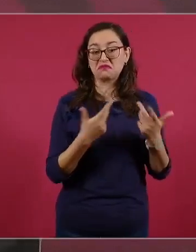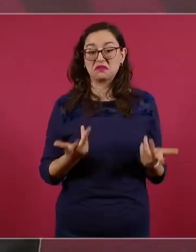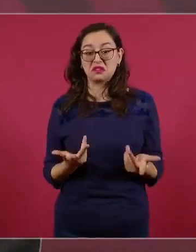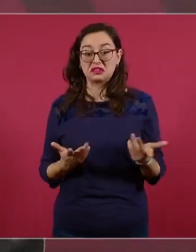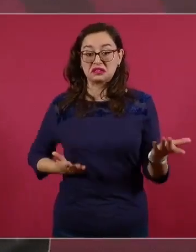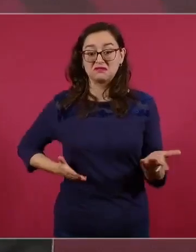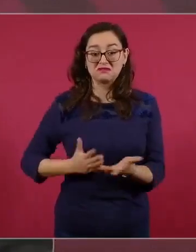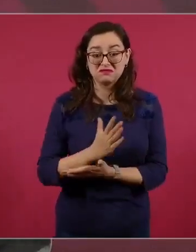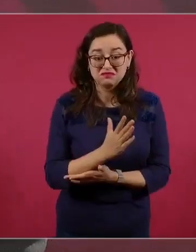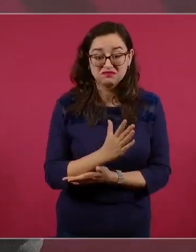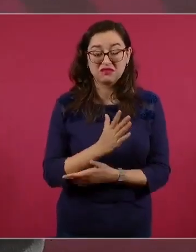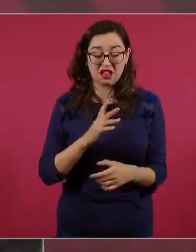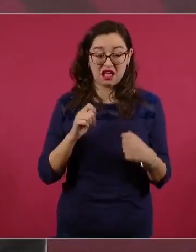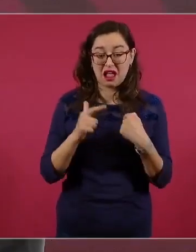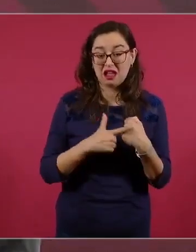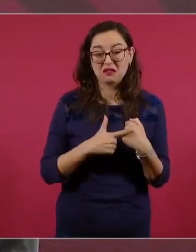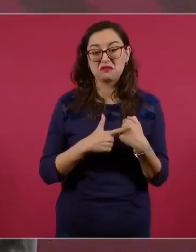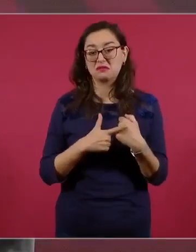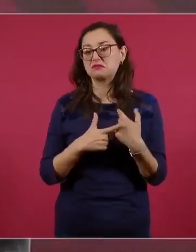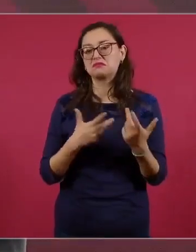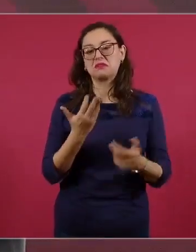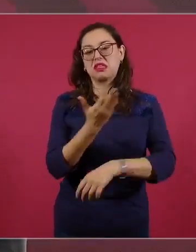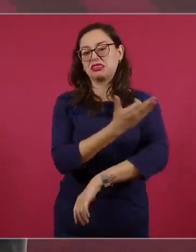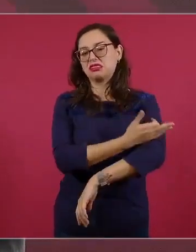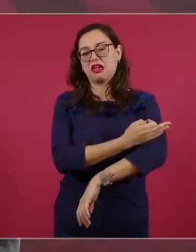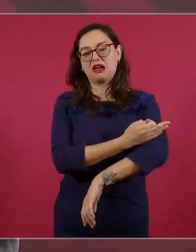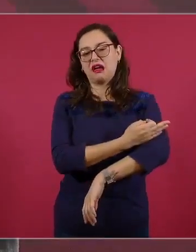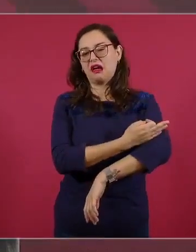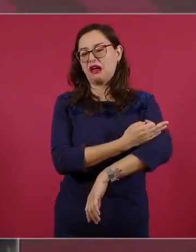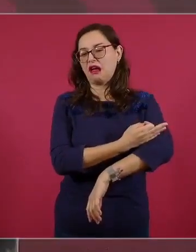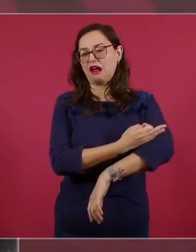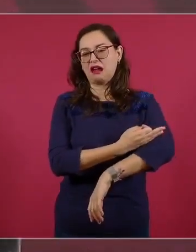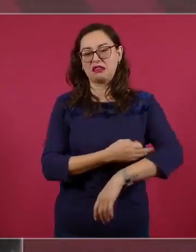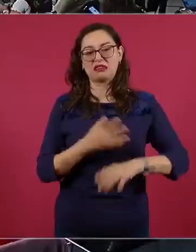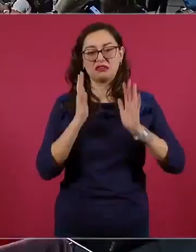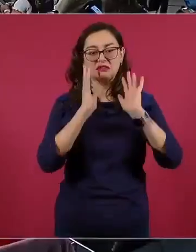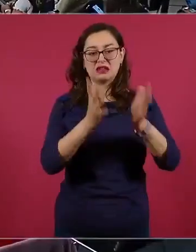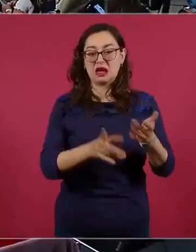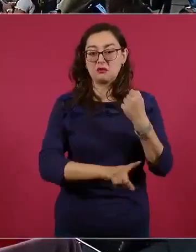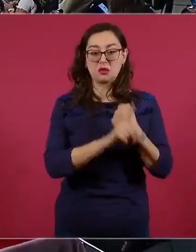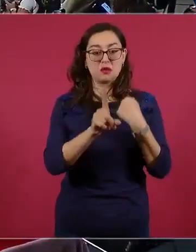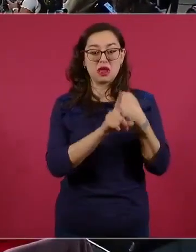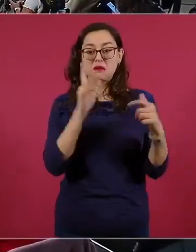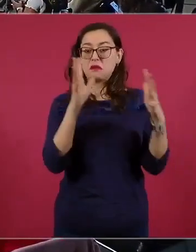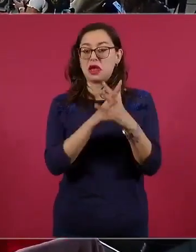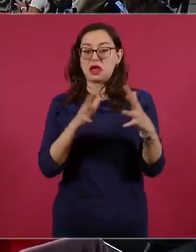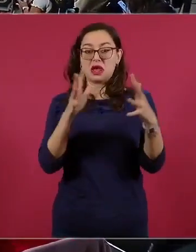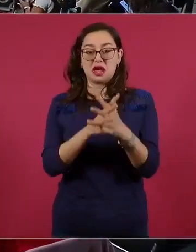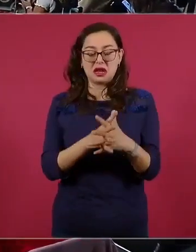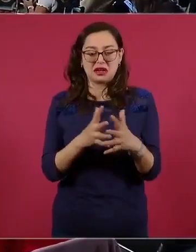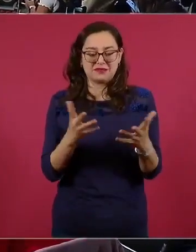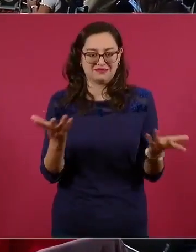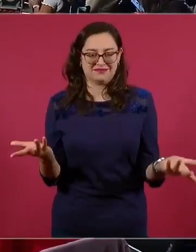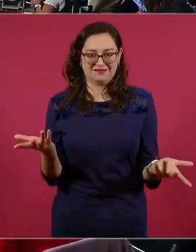es porque ya estallaron los conflictos y una vez